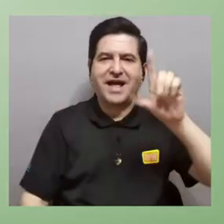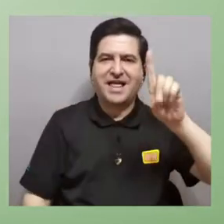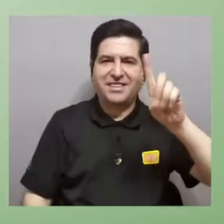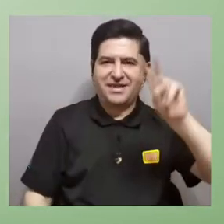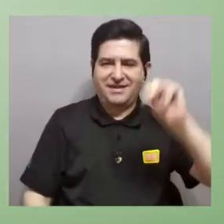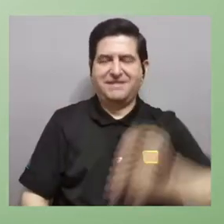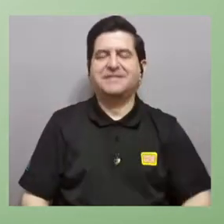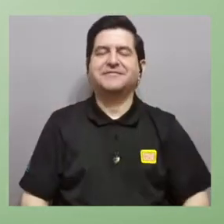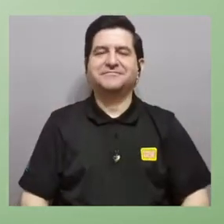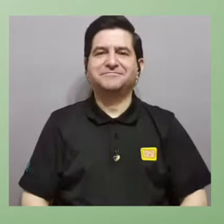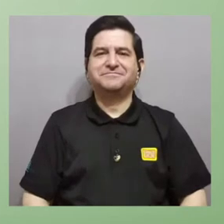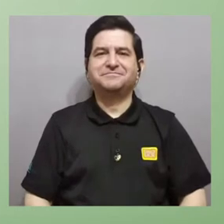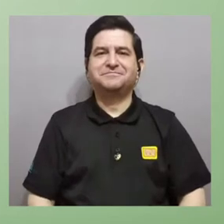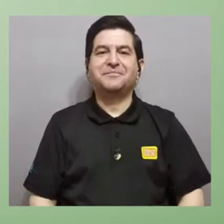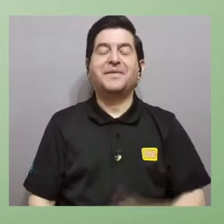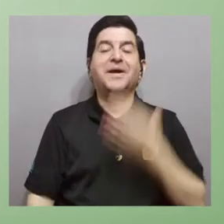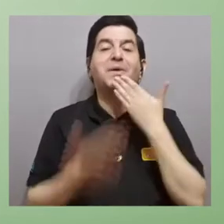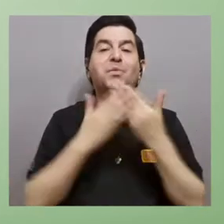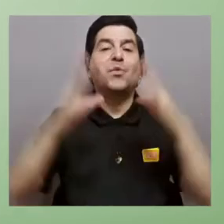Divulga ADN, don Isaac.